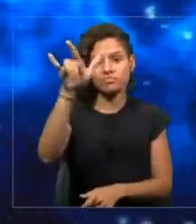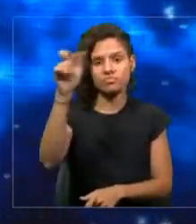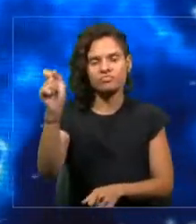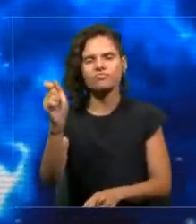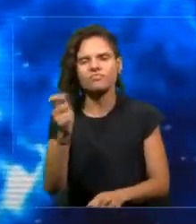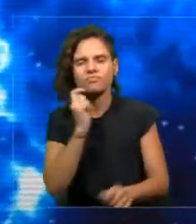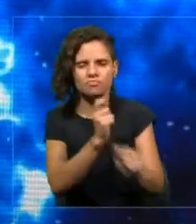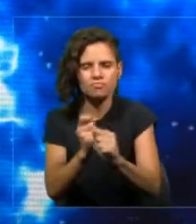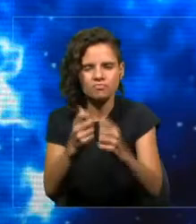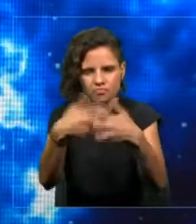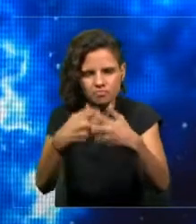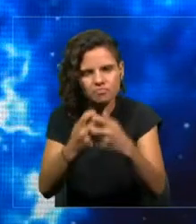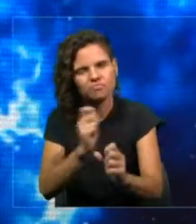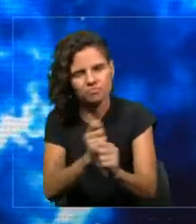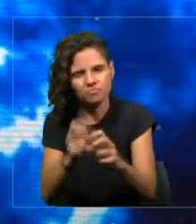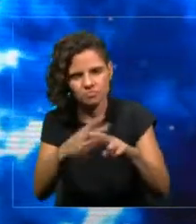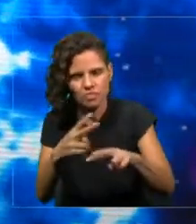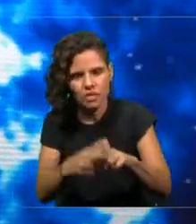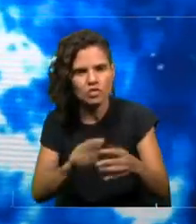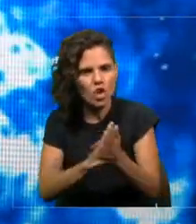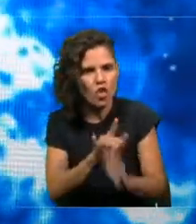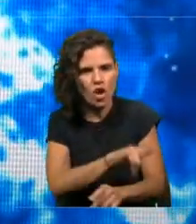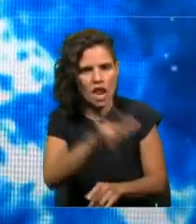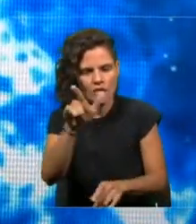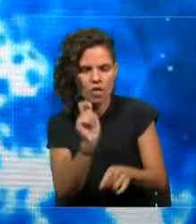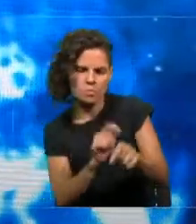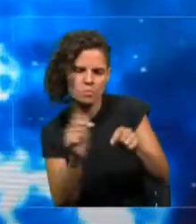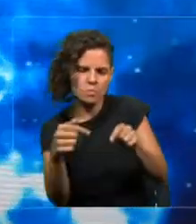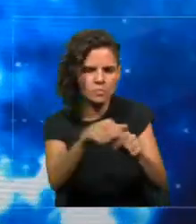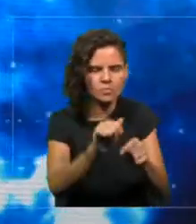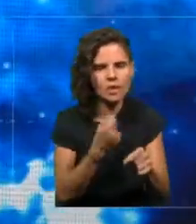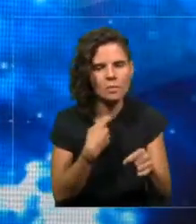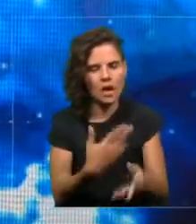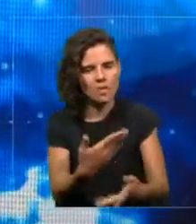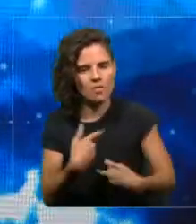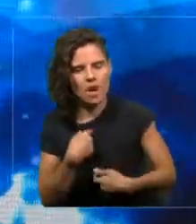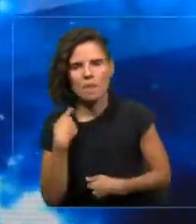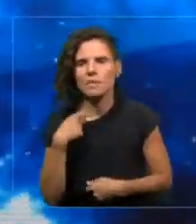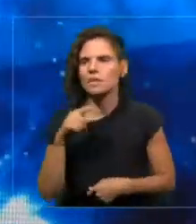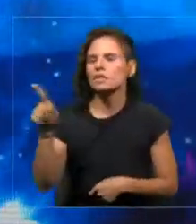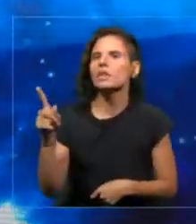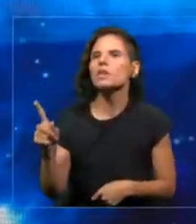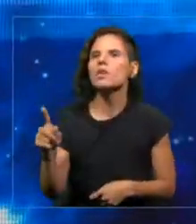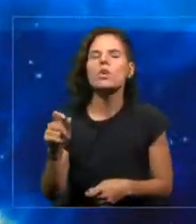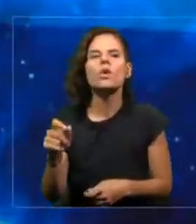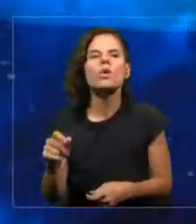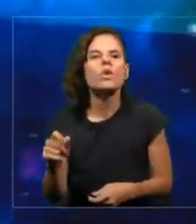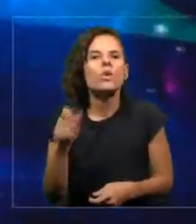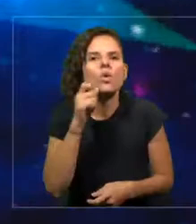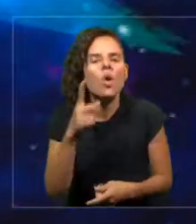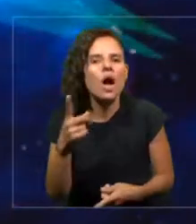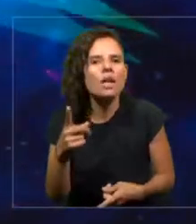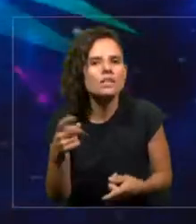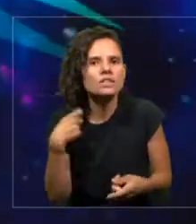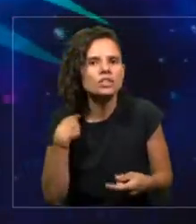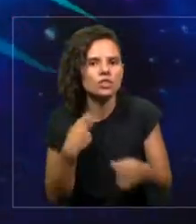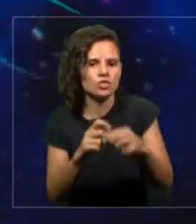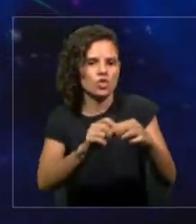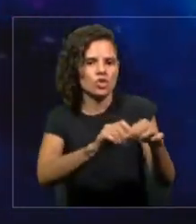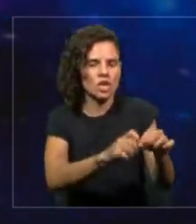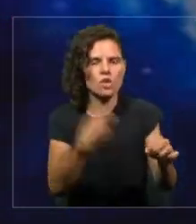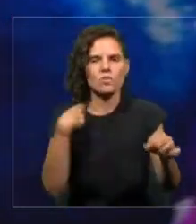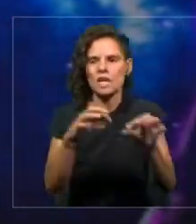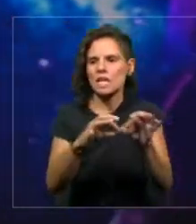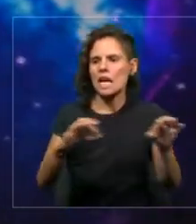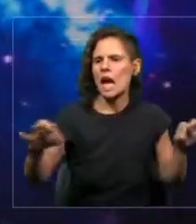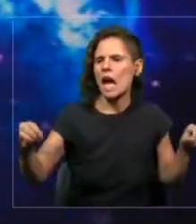de componentes de un avión me van a buscar a mí para decirme tornillo número 1517, cable en el kilómetro 17000,